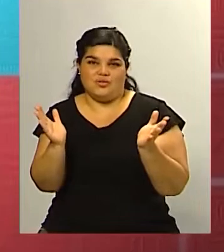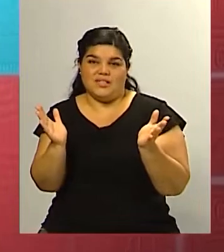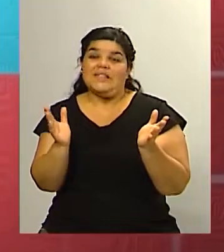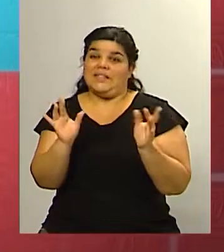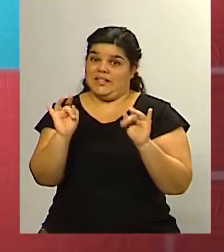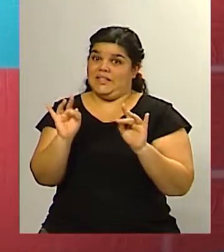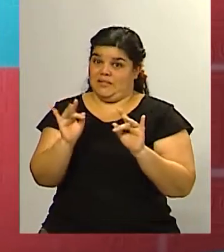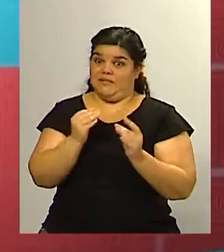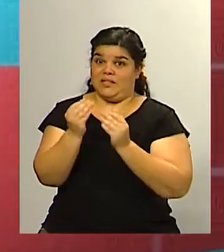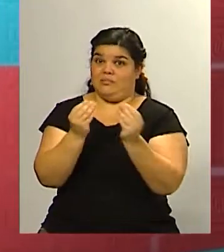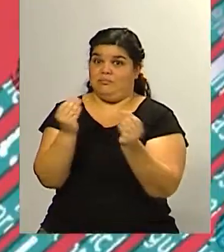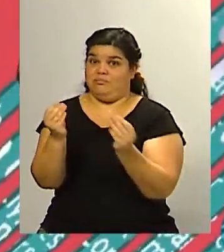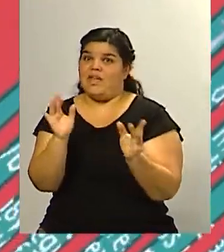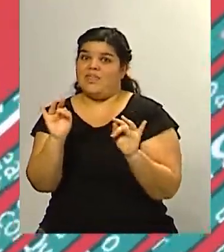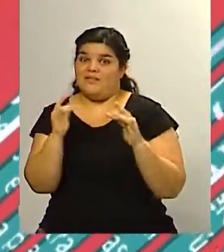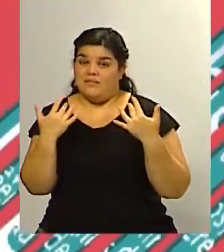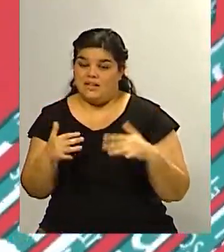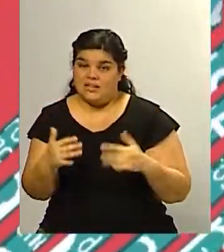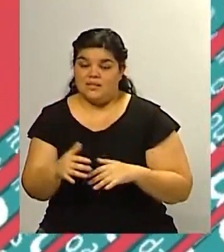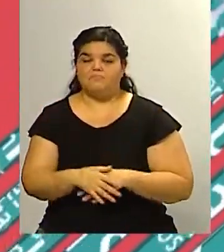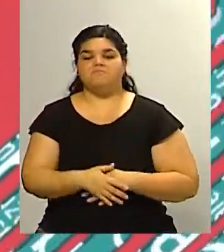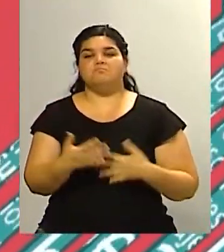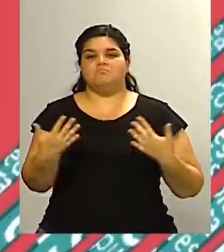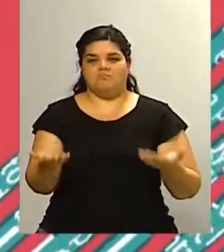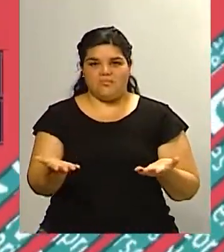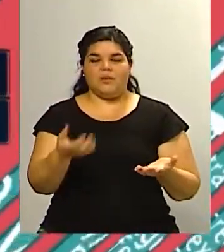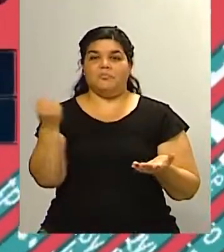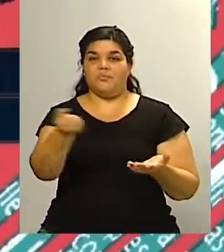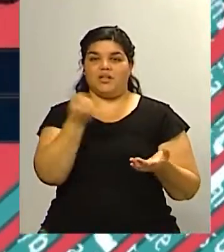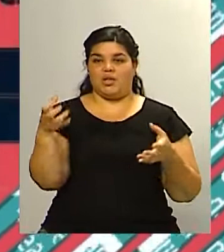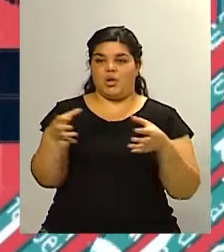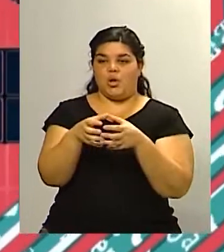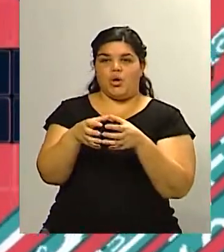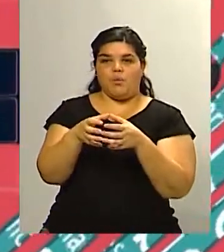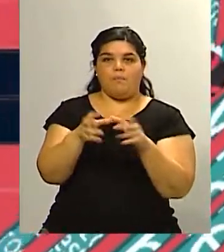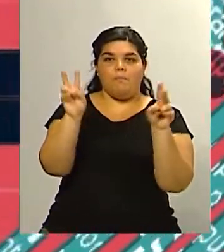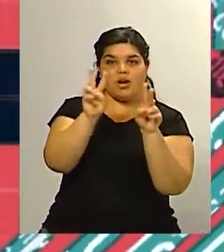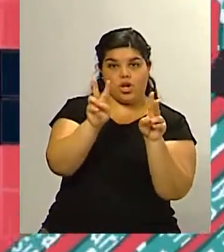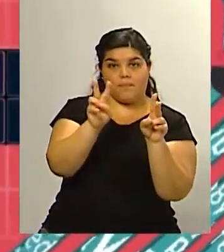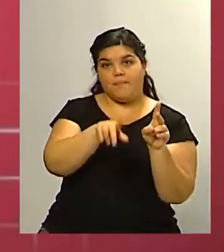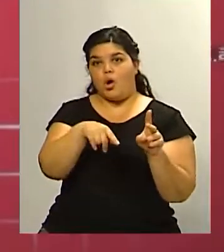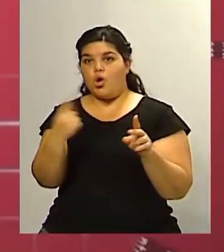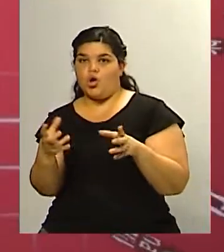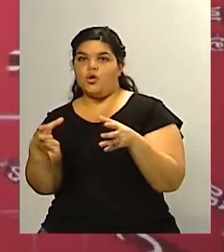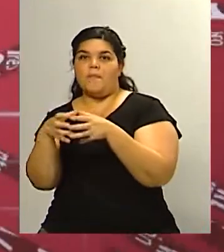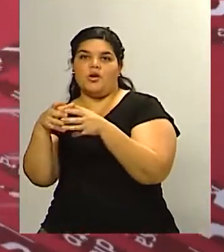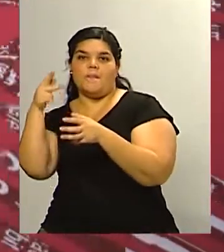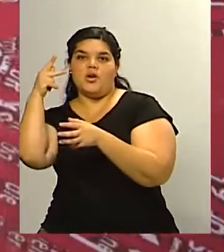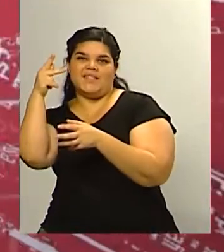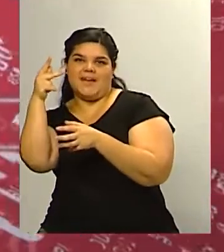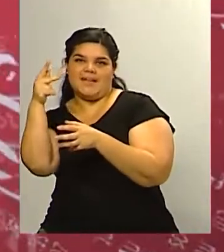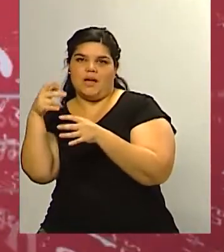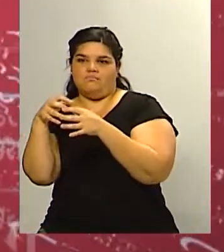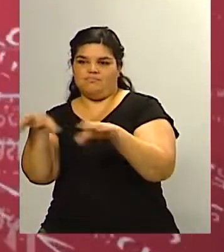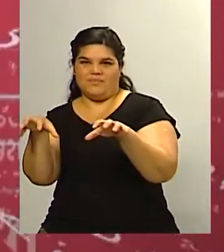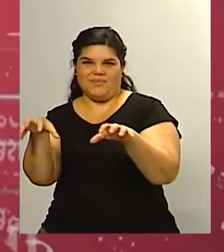por eso nosotros también diferenciamos al peronismo kirchnerista y el no kirchnerista porque